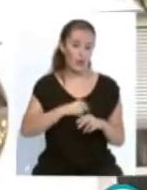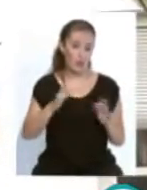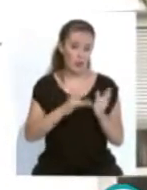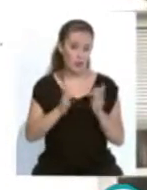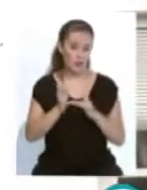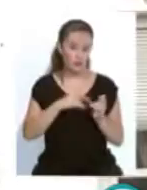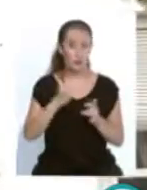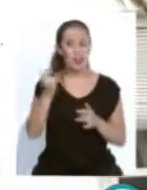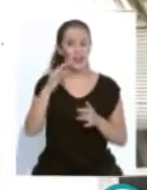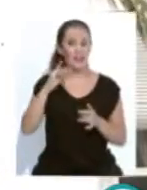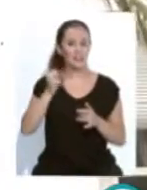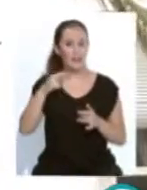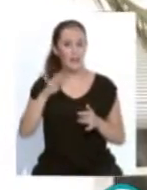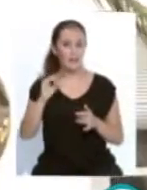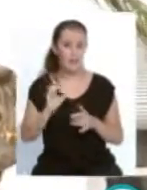Ángeles, en Getafe.